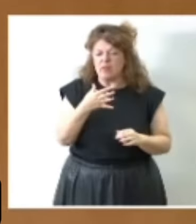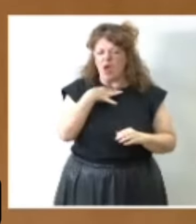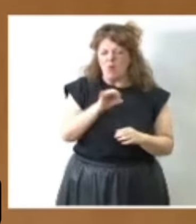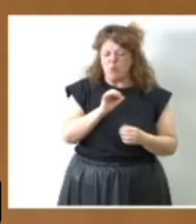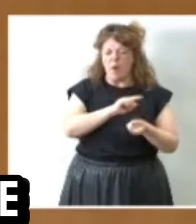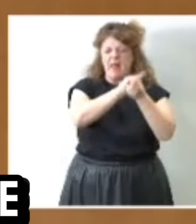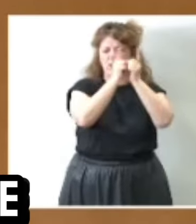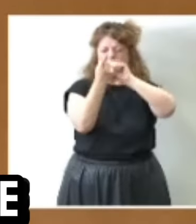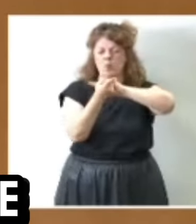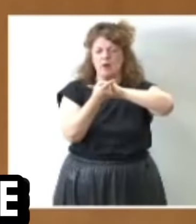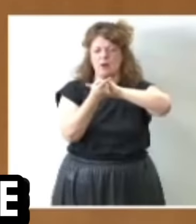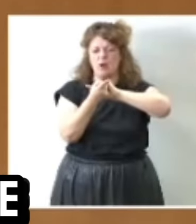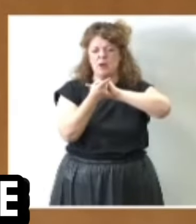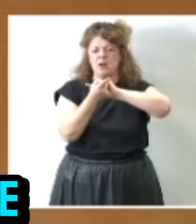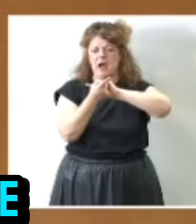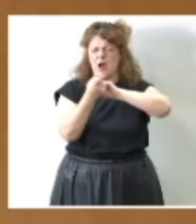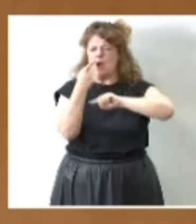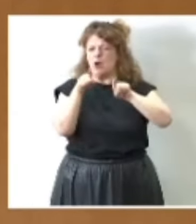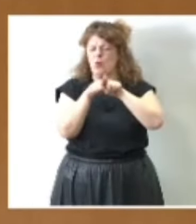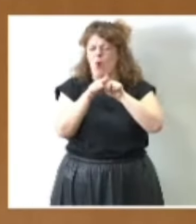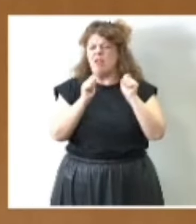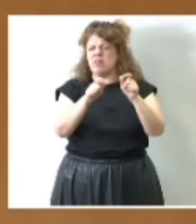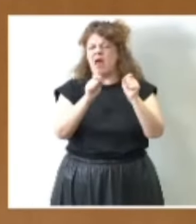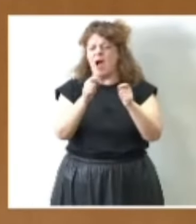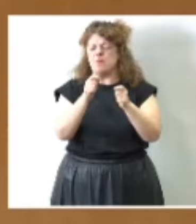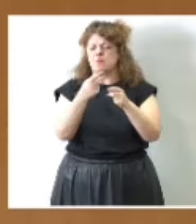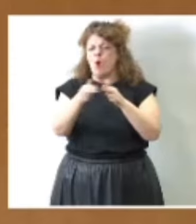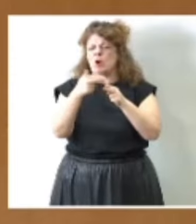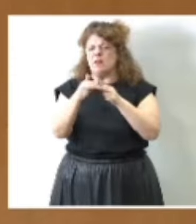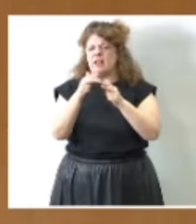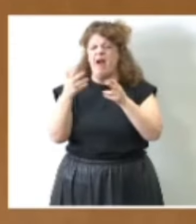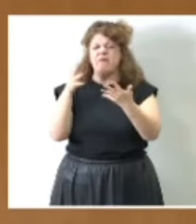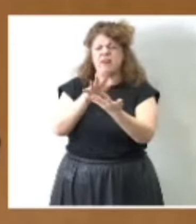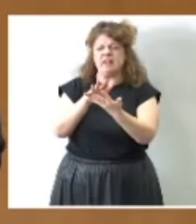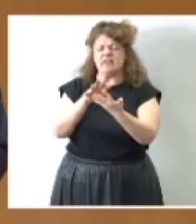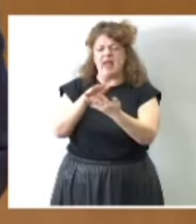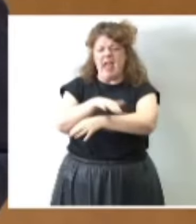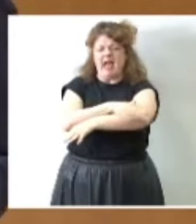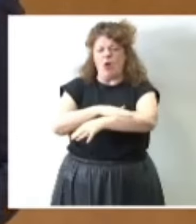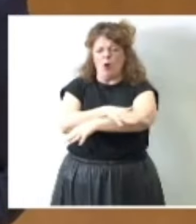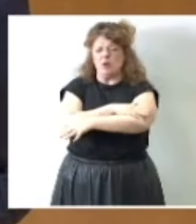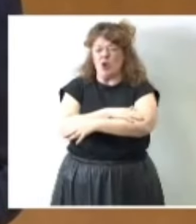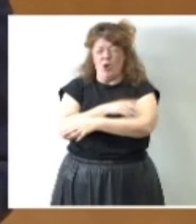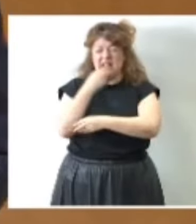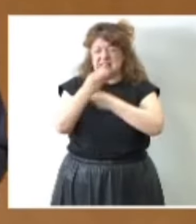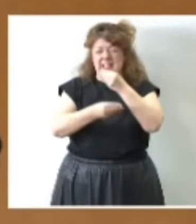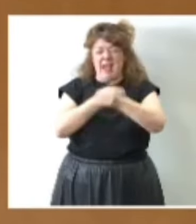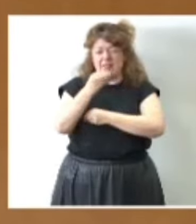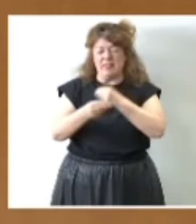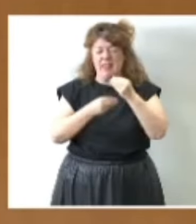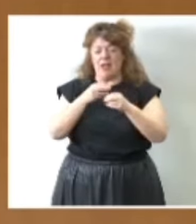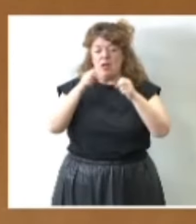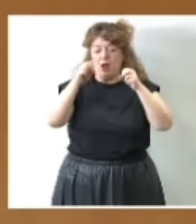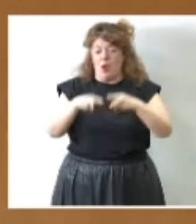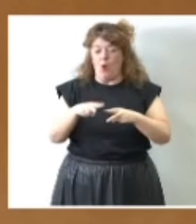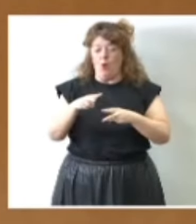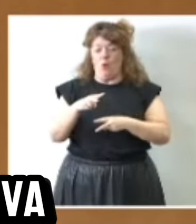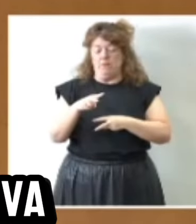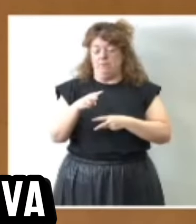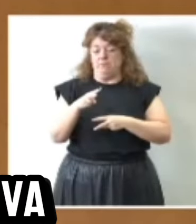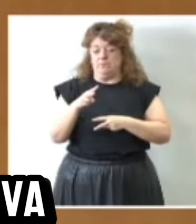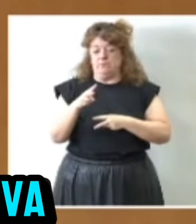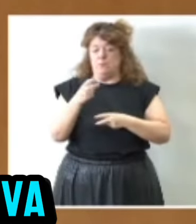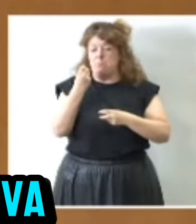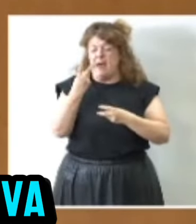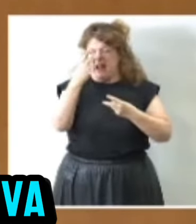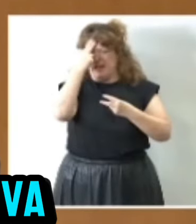convertirse en munición política frente al Ejecutivo, en un ejercicio democrático sin par de respeto a